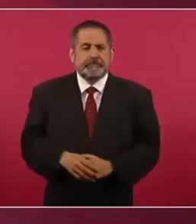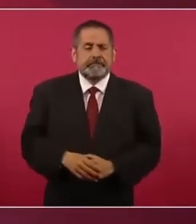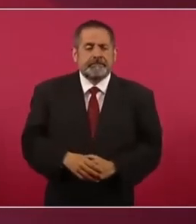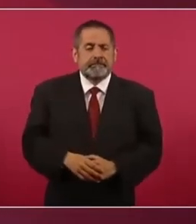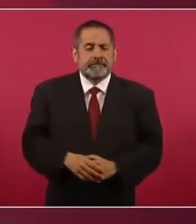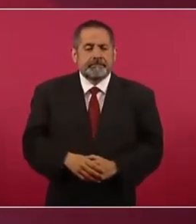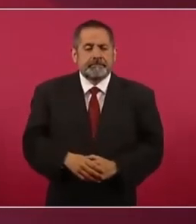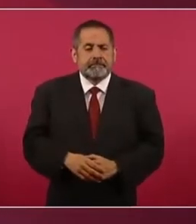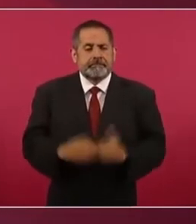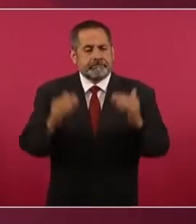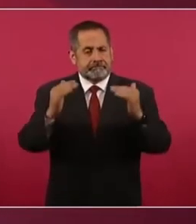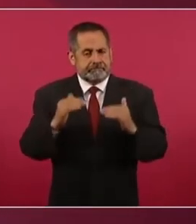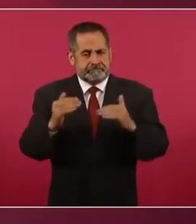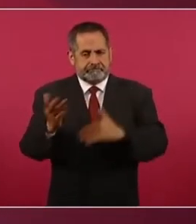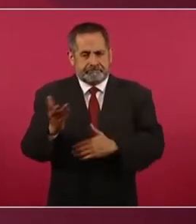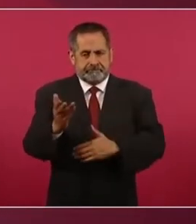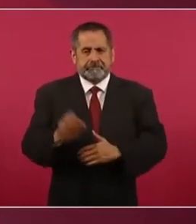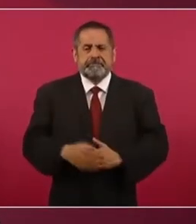Siguiente, por favor.